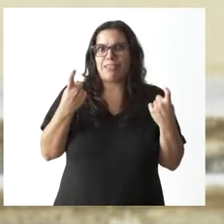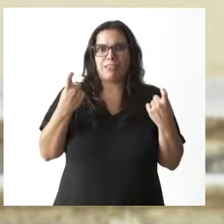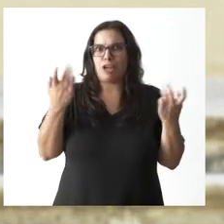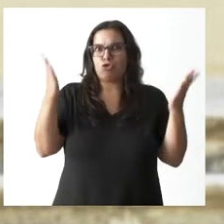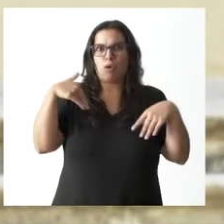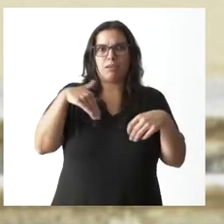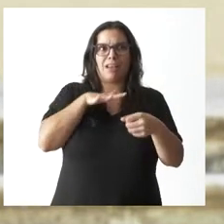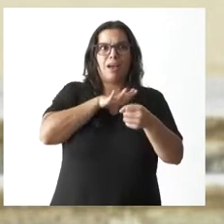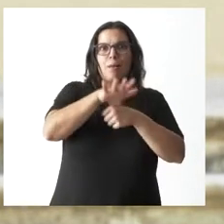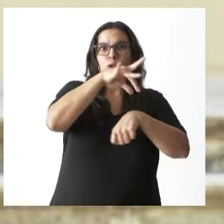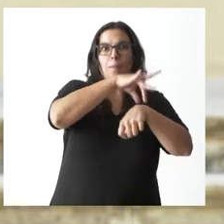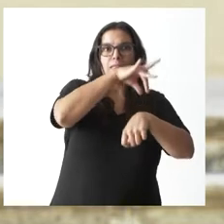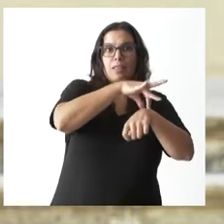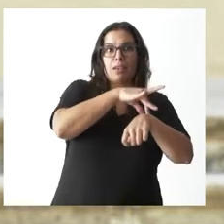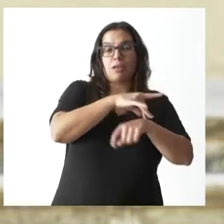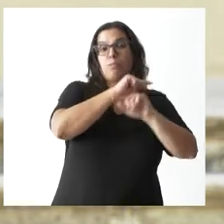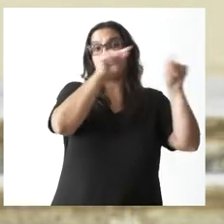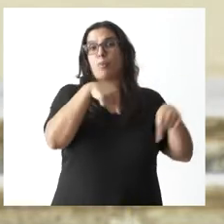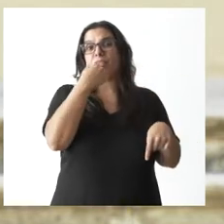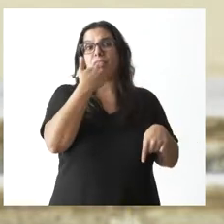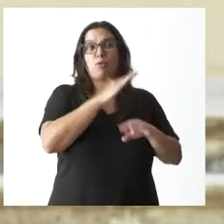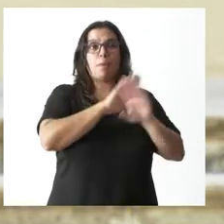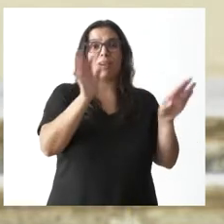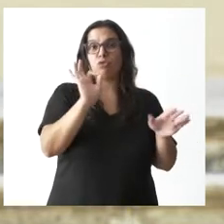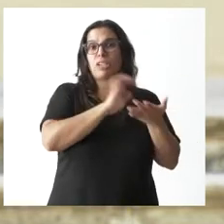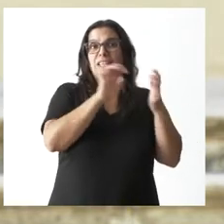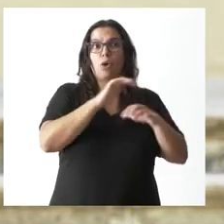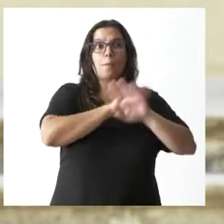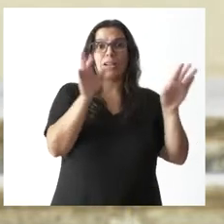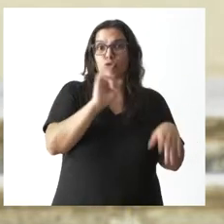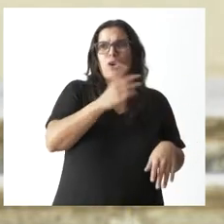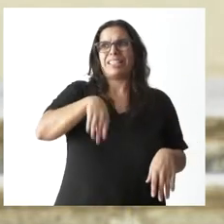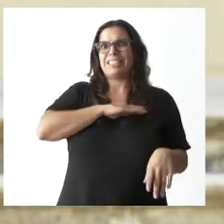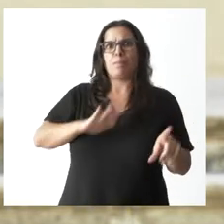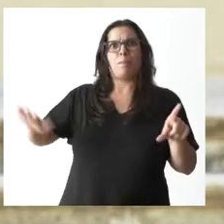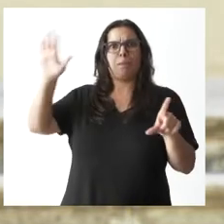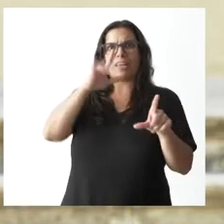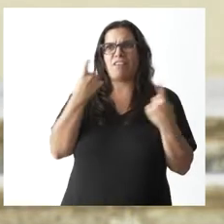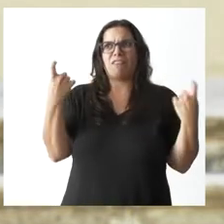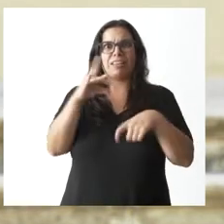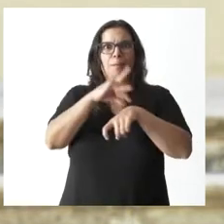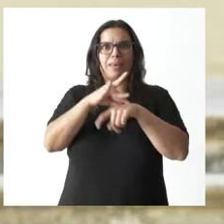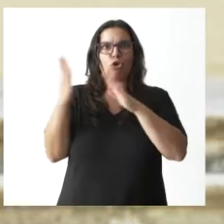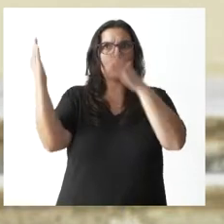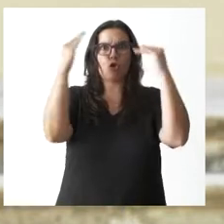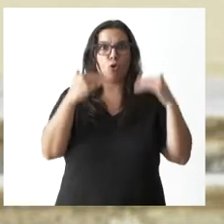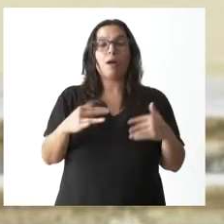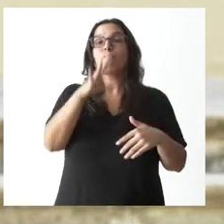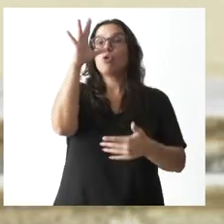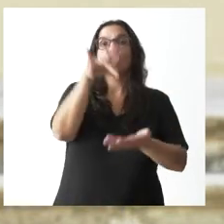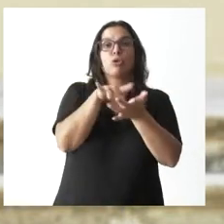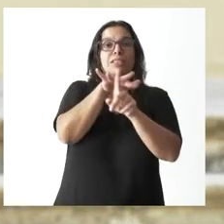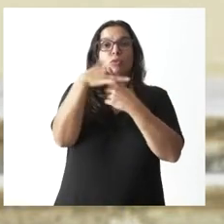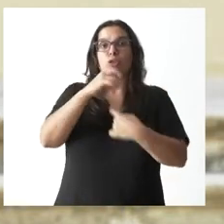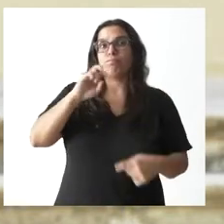medicina, no solo en Zamora o en Castilla y León, en España entera. Ha habido circunstancias que se han producido